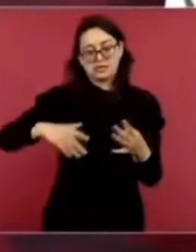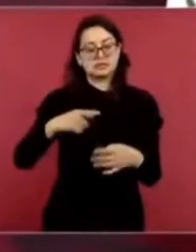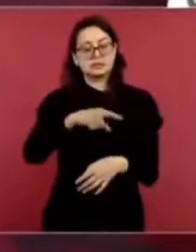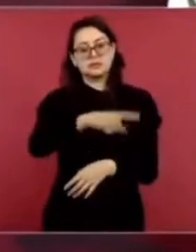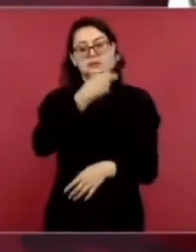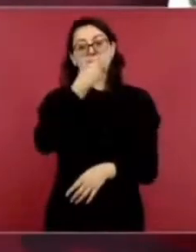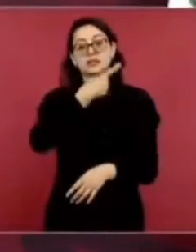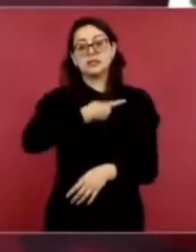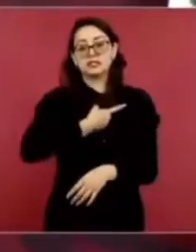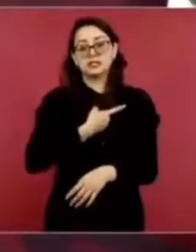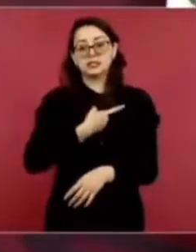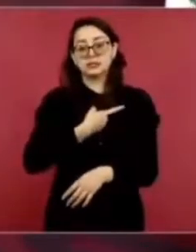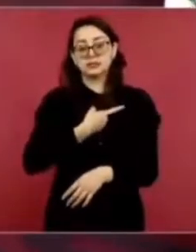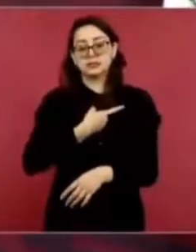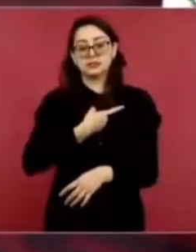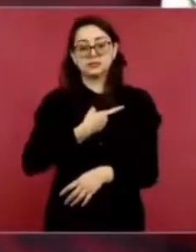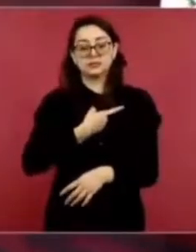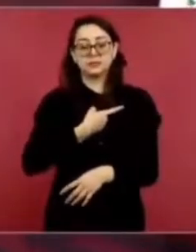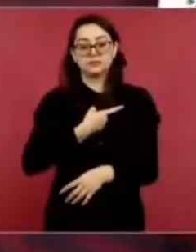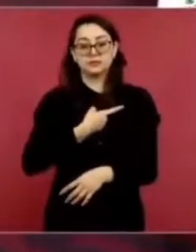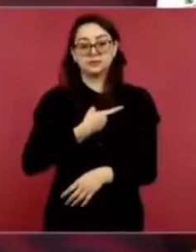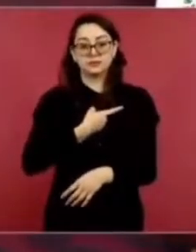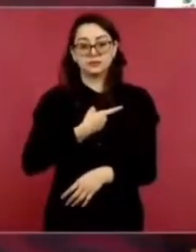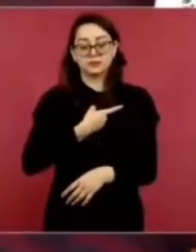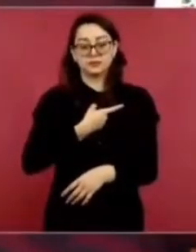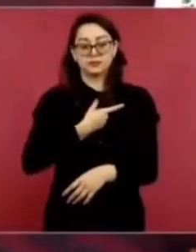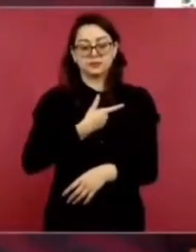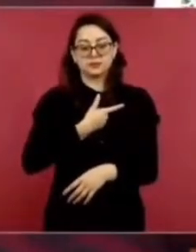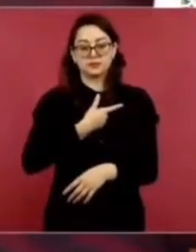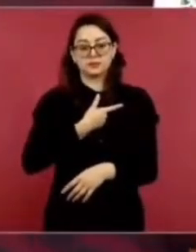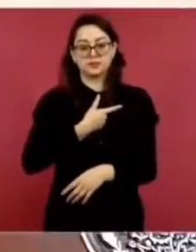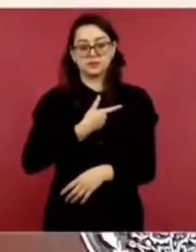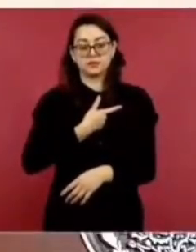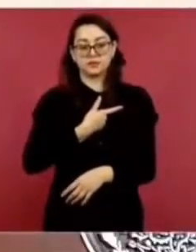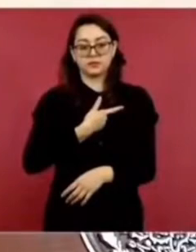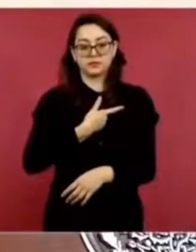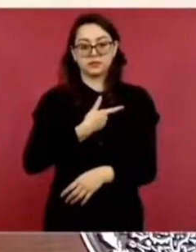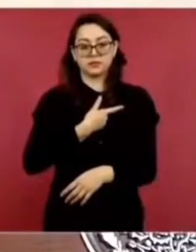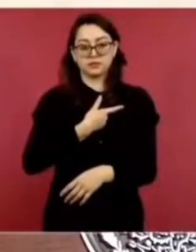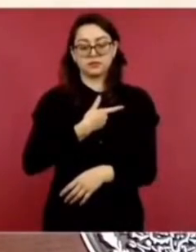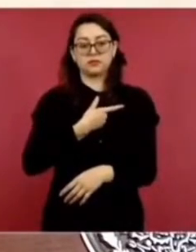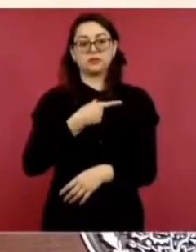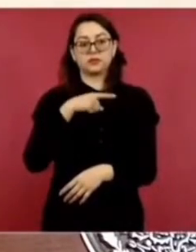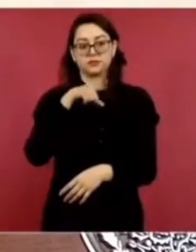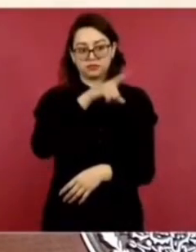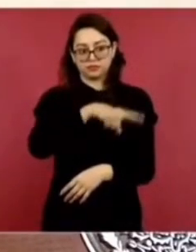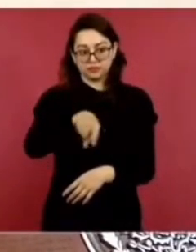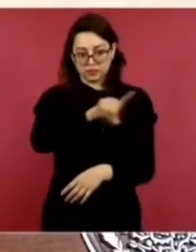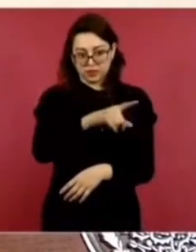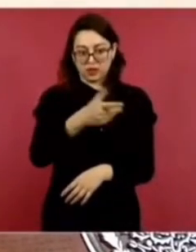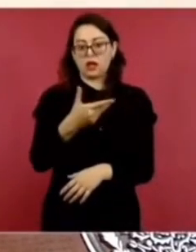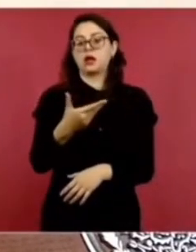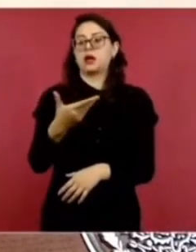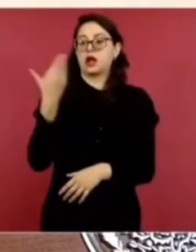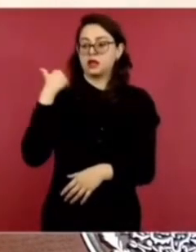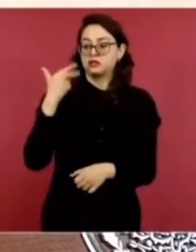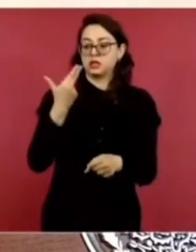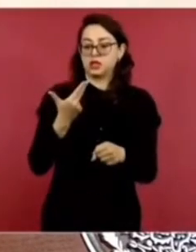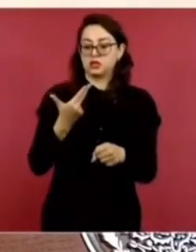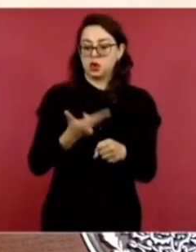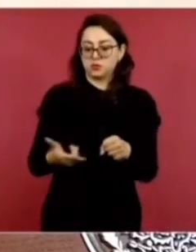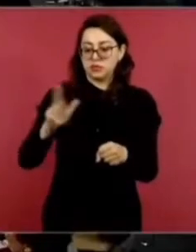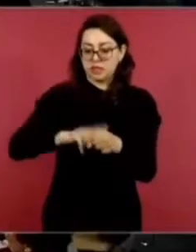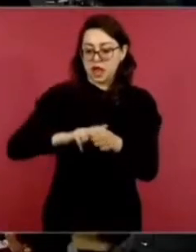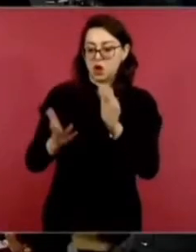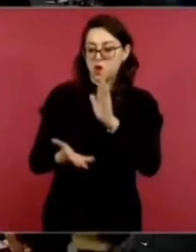ellos aceptan lo de los hospitales que construyeron. Tres, ¿no? Tres,